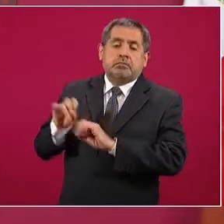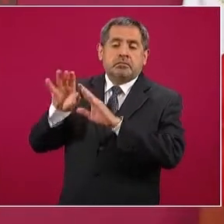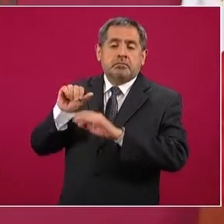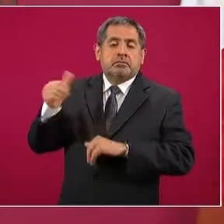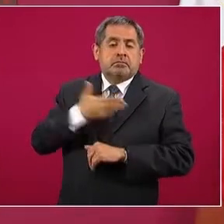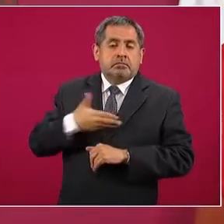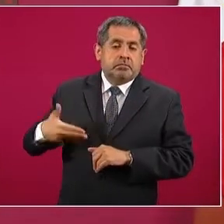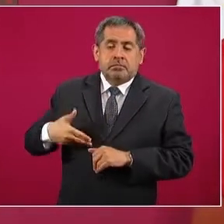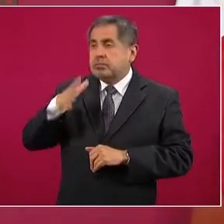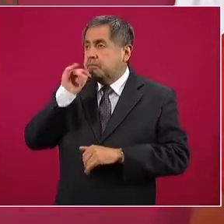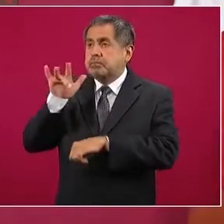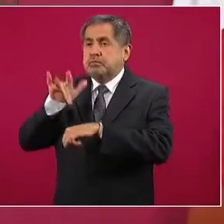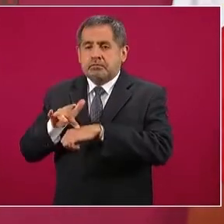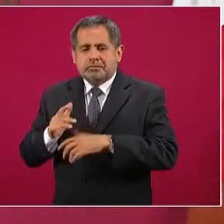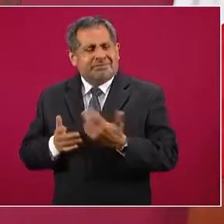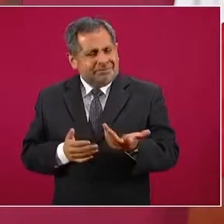fuero?